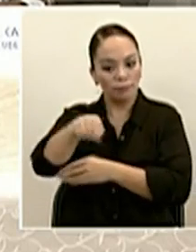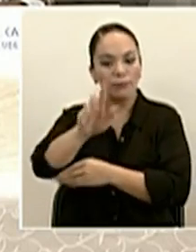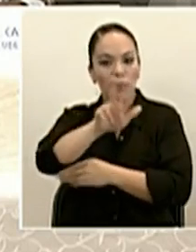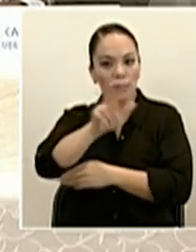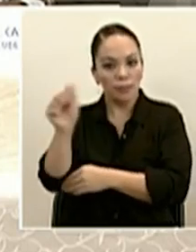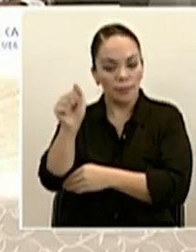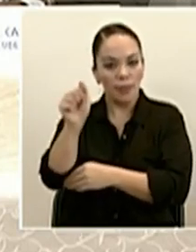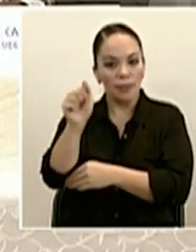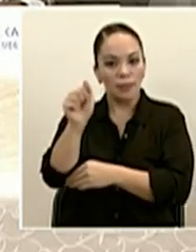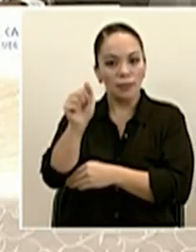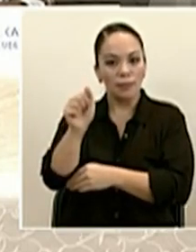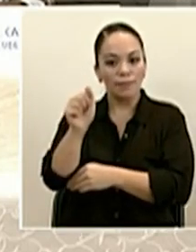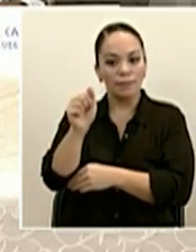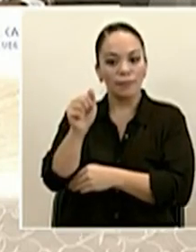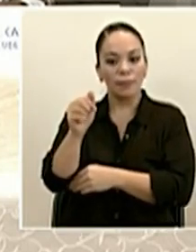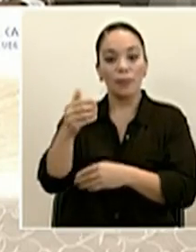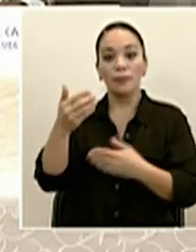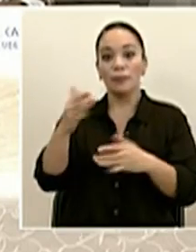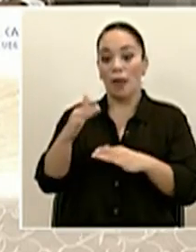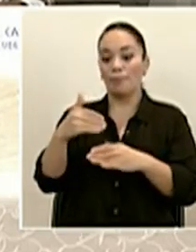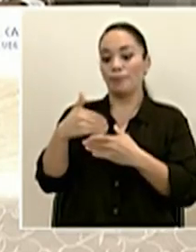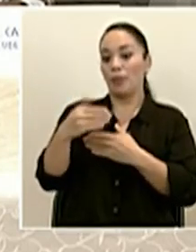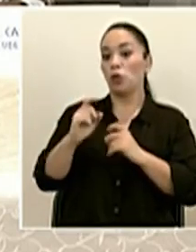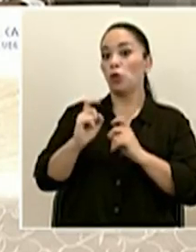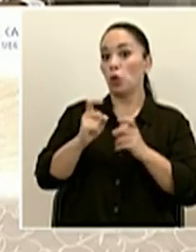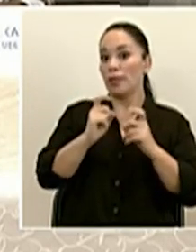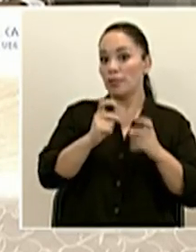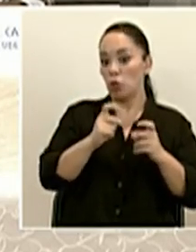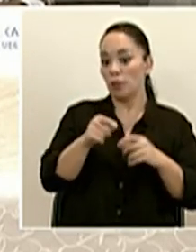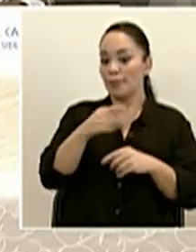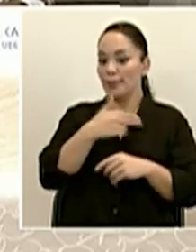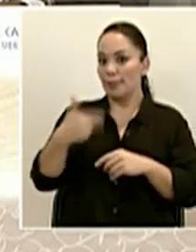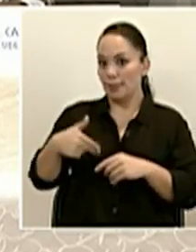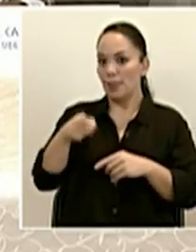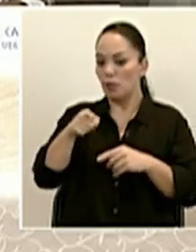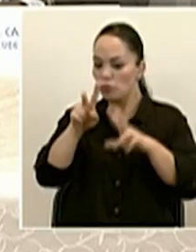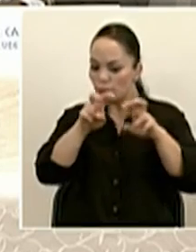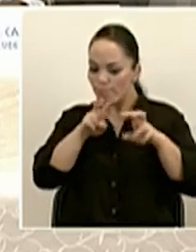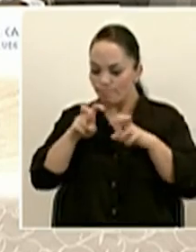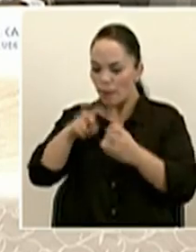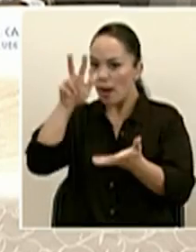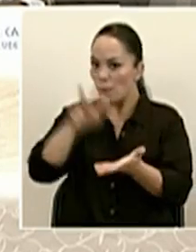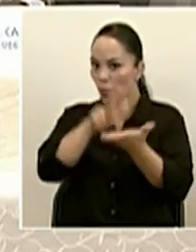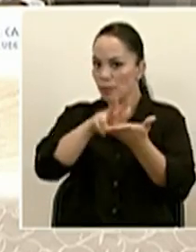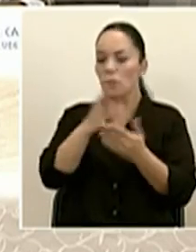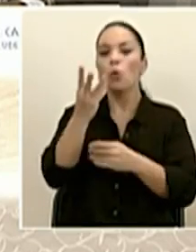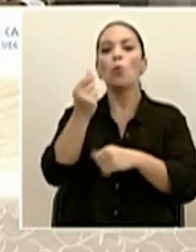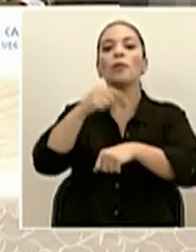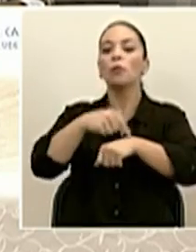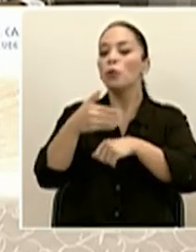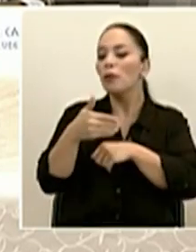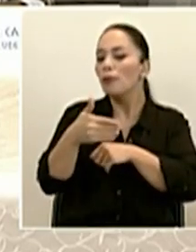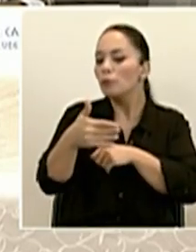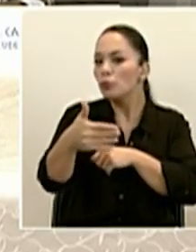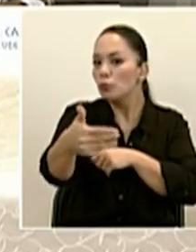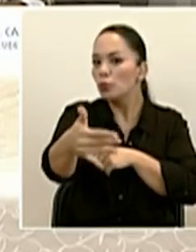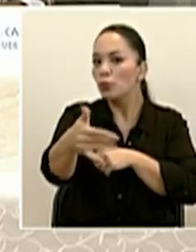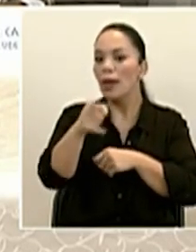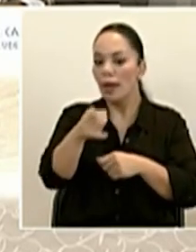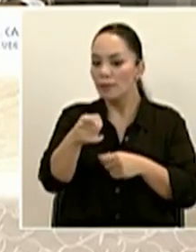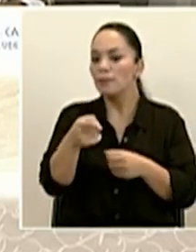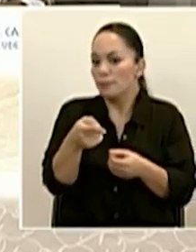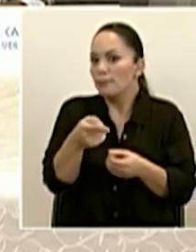meses. Una vez que las donaciones de China hayan sido revisadas y aprobadas, ¿por cuánto tiempo más podrá alargarse esa